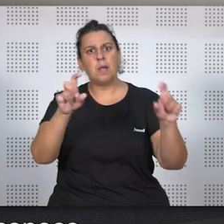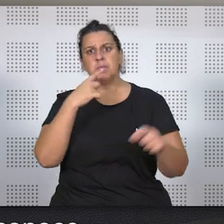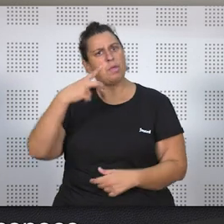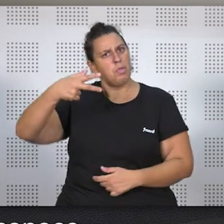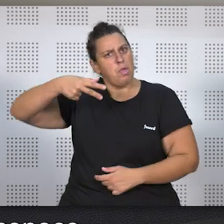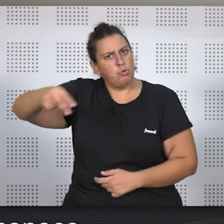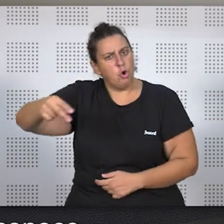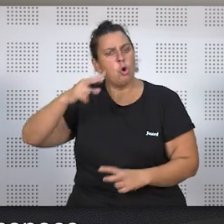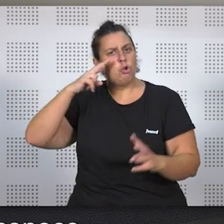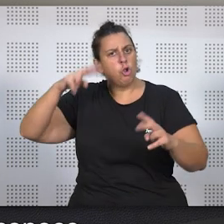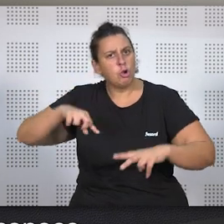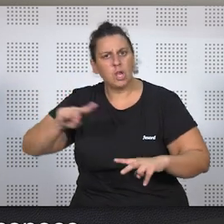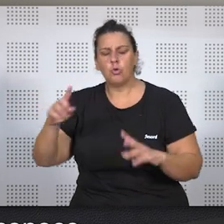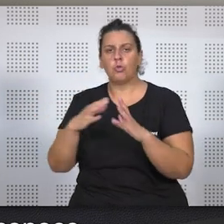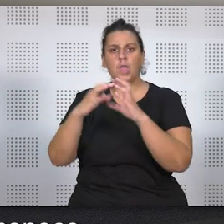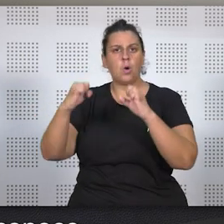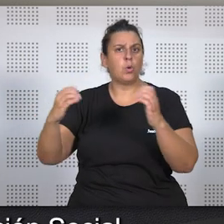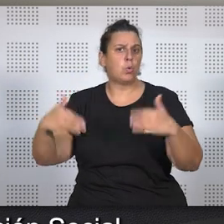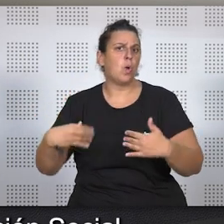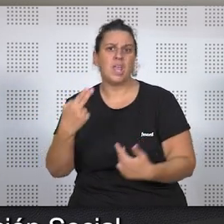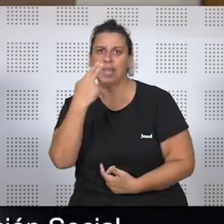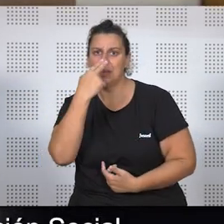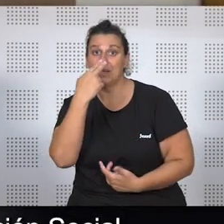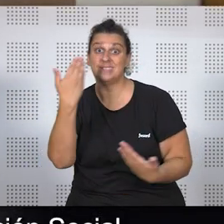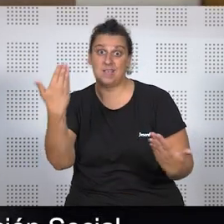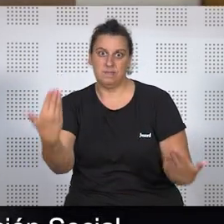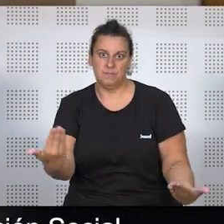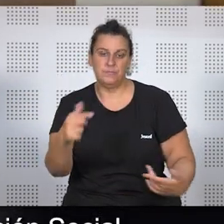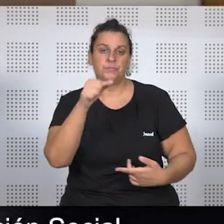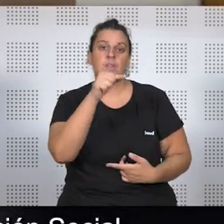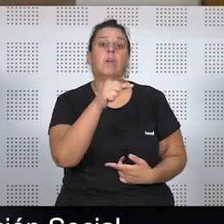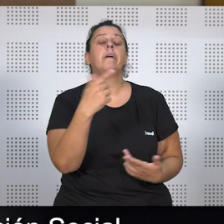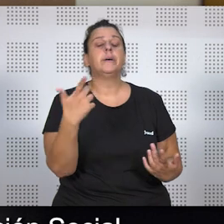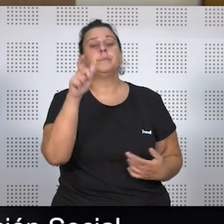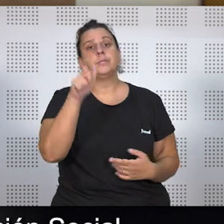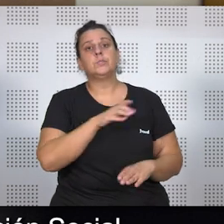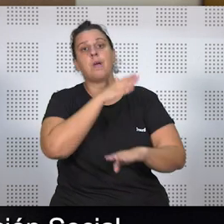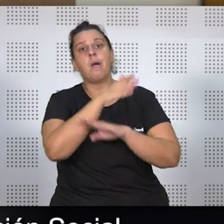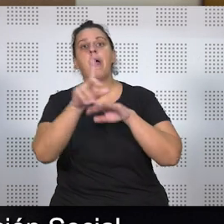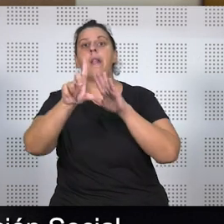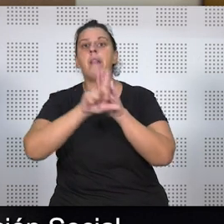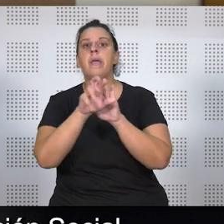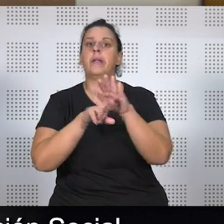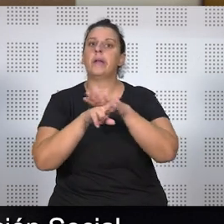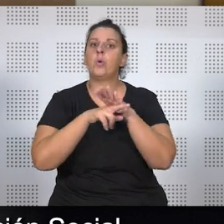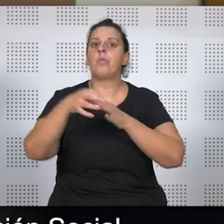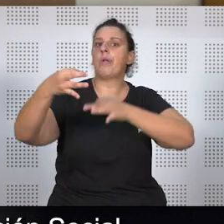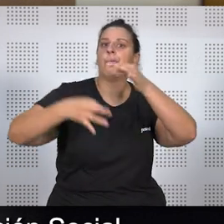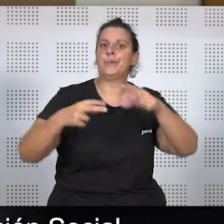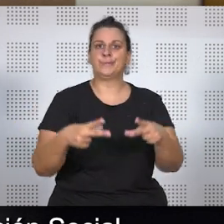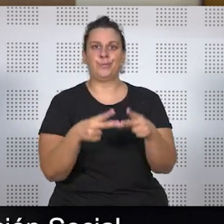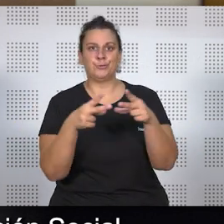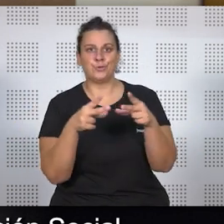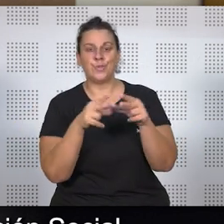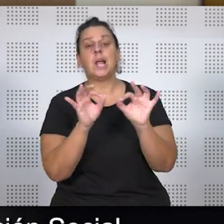o no lo reconoce, o no se alcanza a un acuerdo, ¿qué es lo que sucede ahí? Bien, pues cabe acudir a la Ley Reguladora de la Jurisdicción Social, que establece una